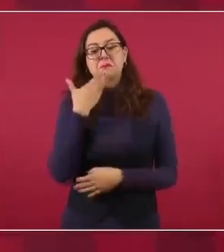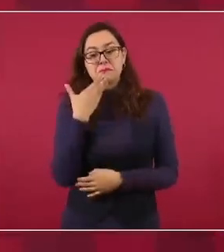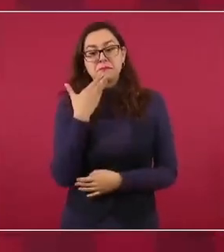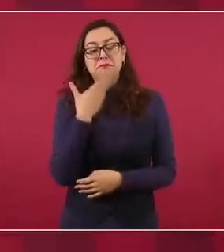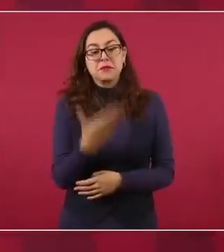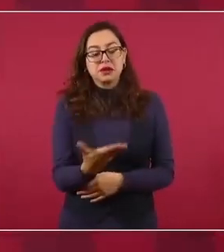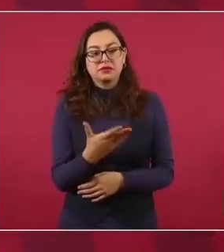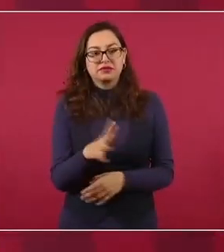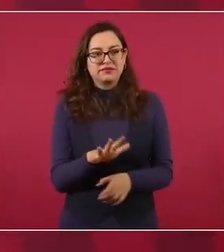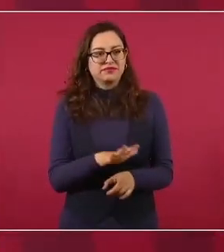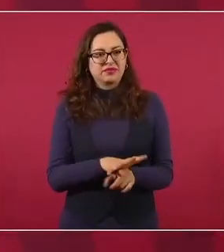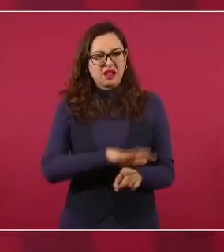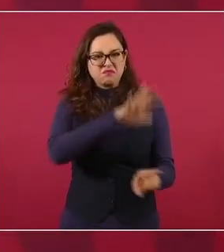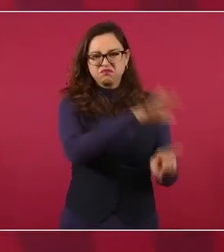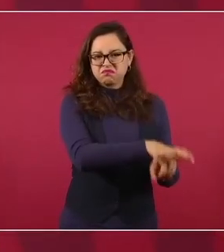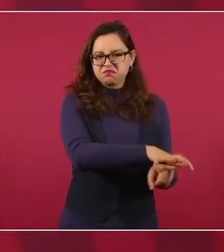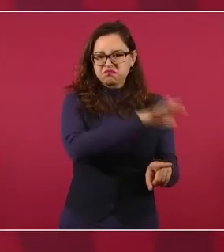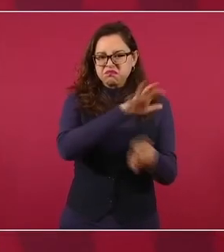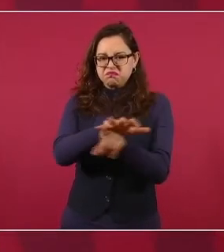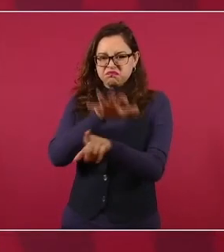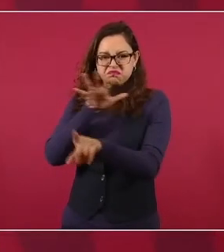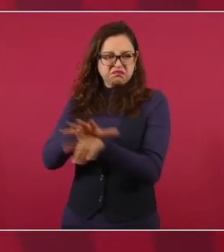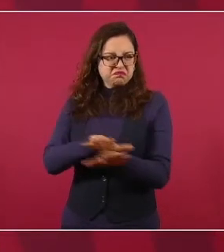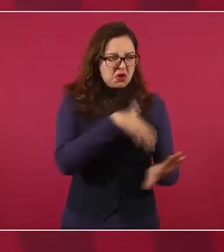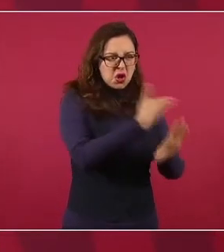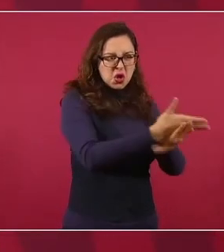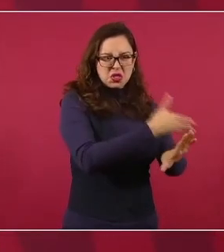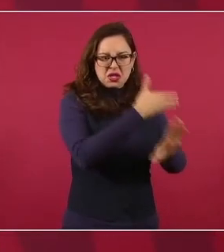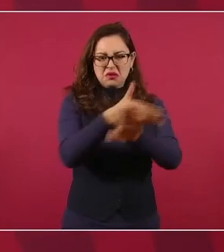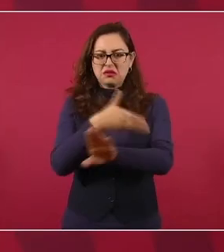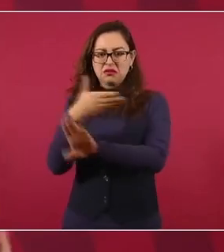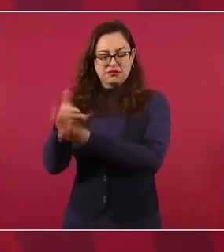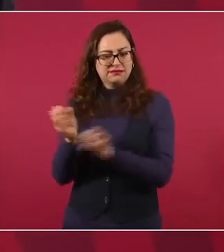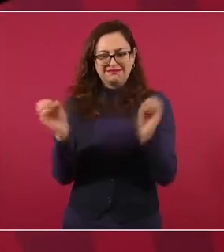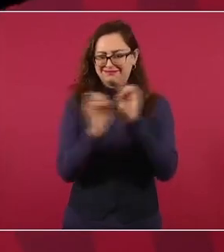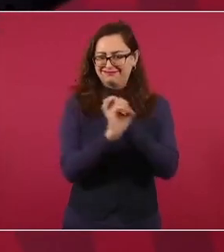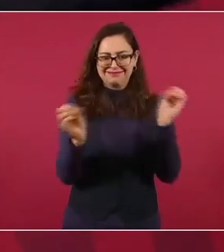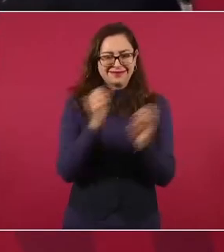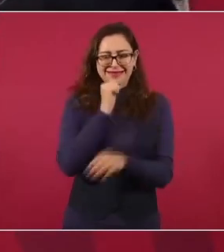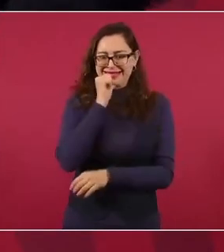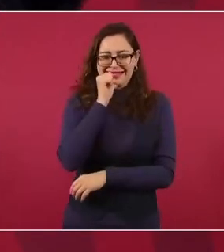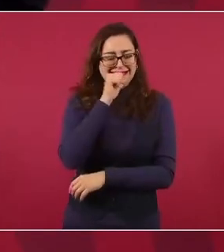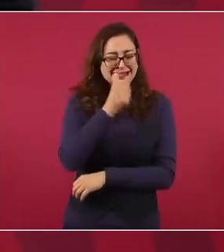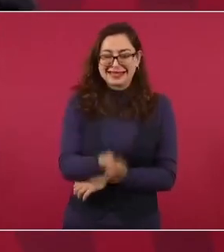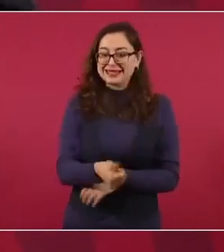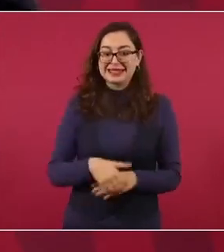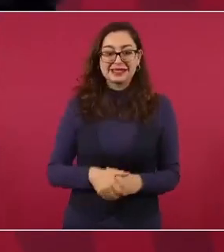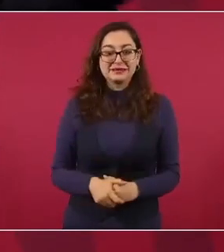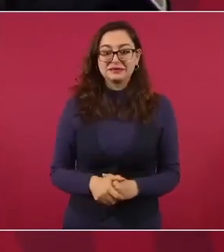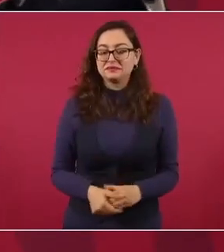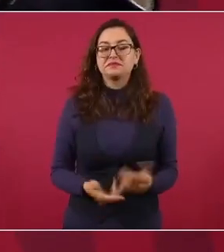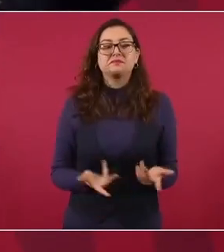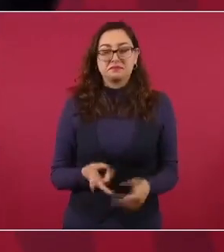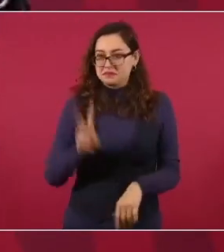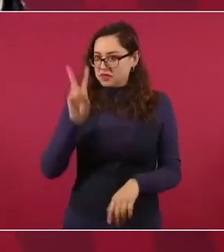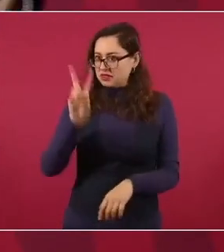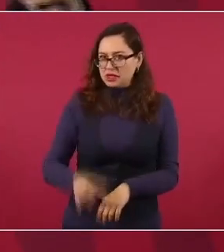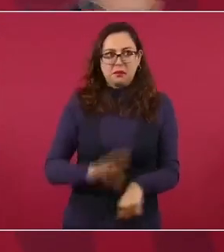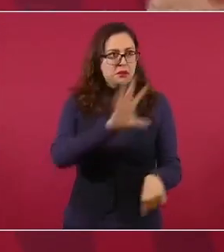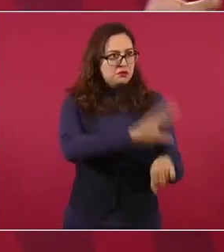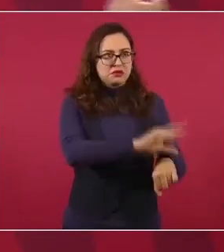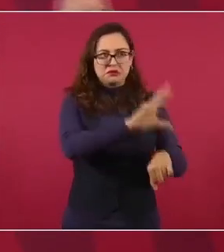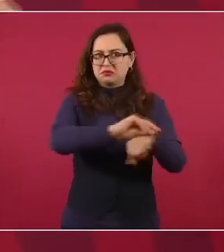incapaz de reprimir a nadie y había libertades como nunca.